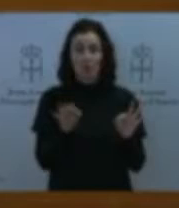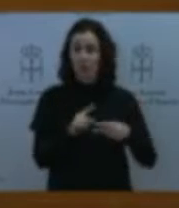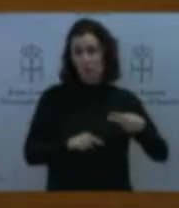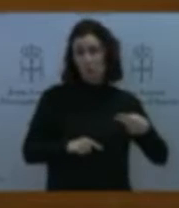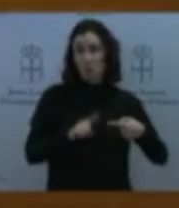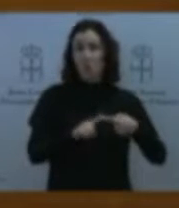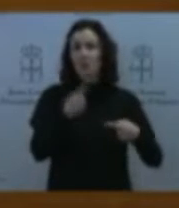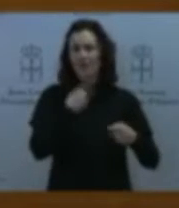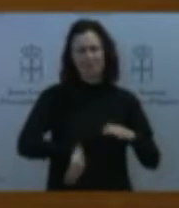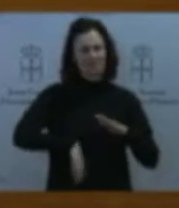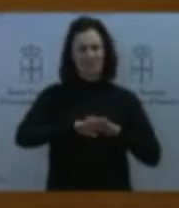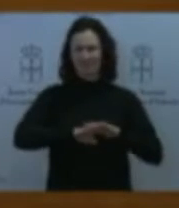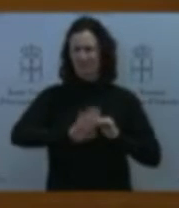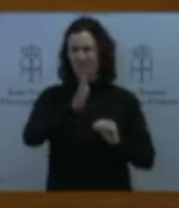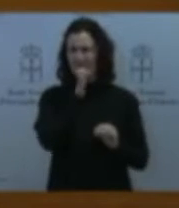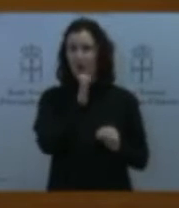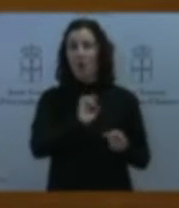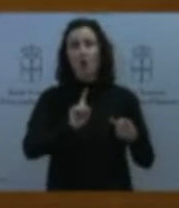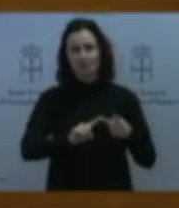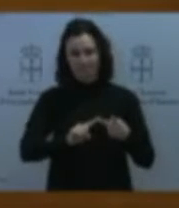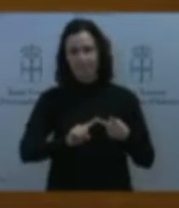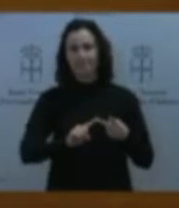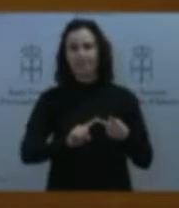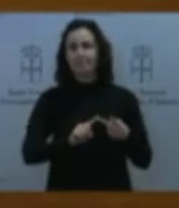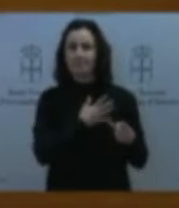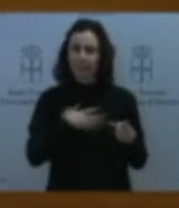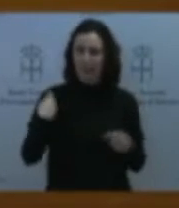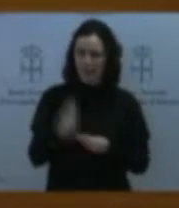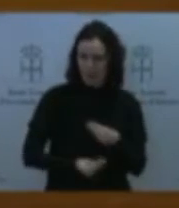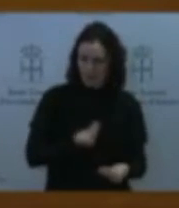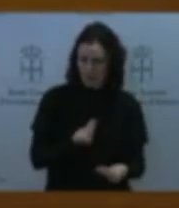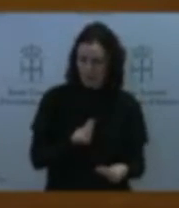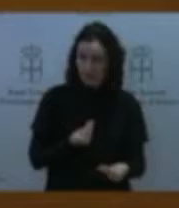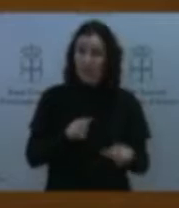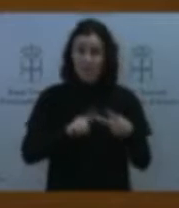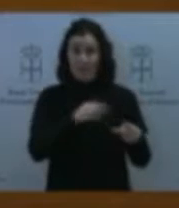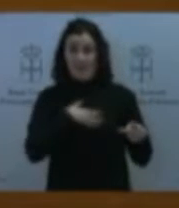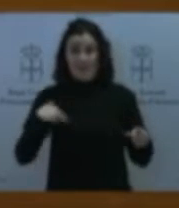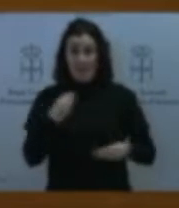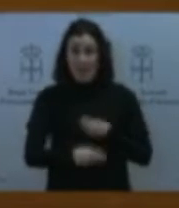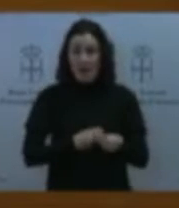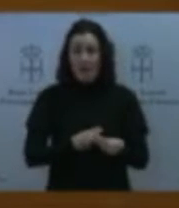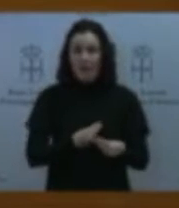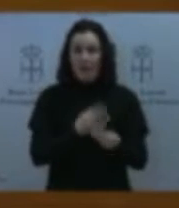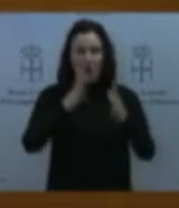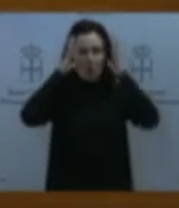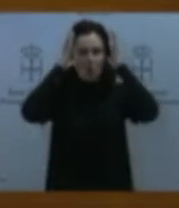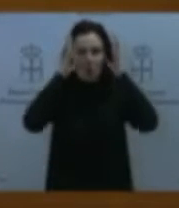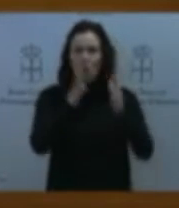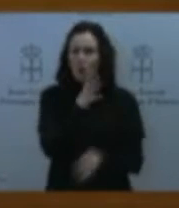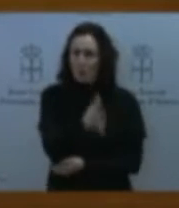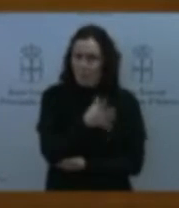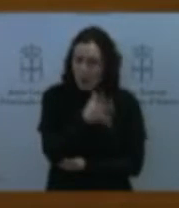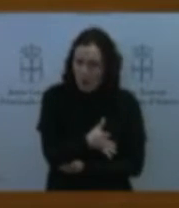calificarlo como algo intencionado. Si es algo intencionado, nos echaríamos las manos a la cabeza de que las administraciones públicas sean